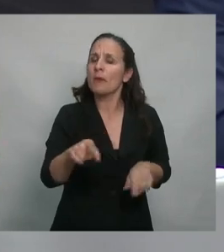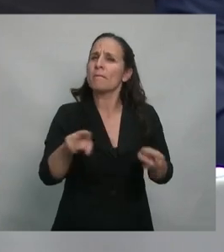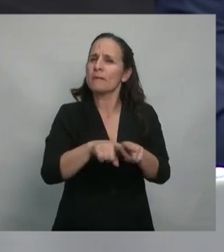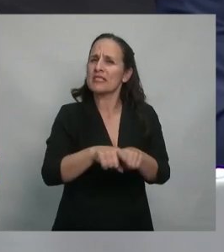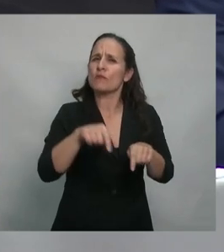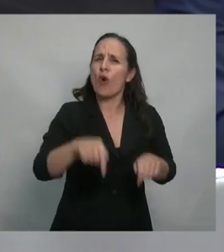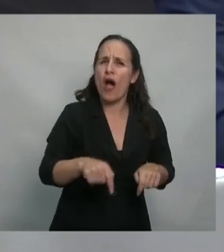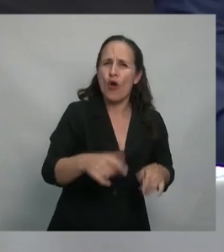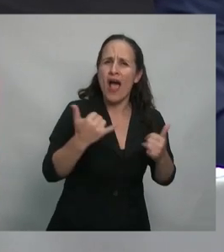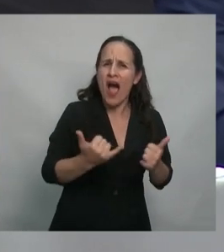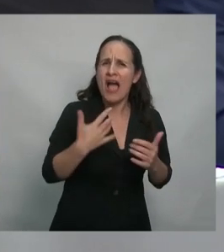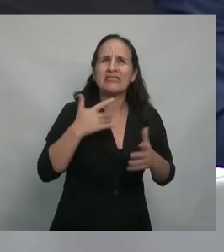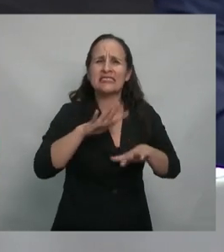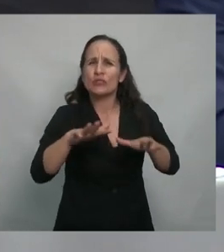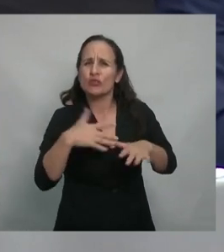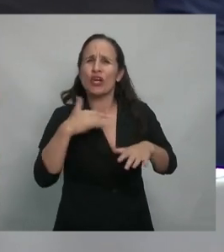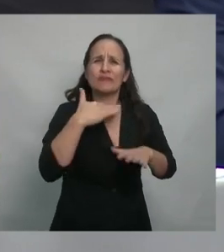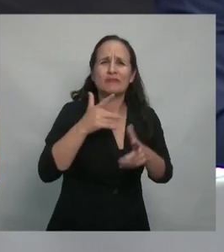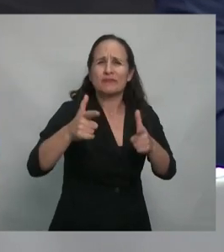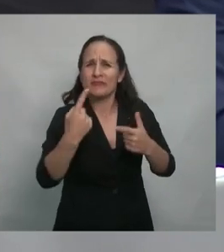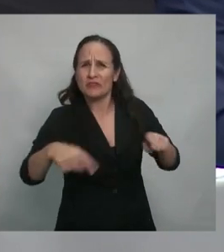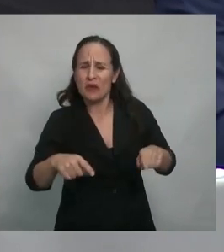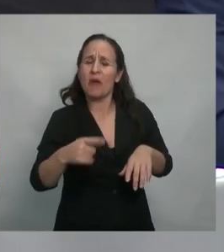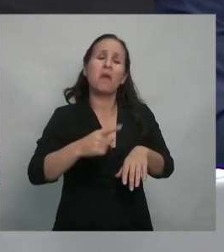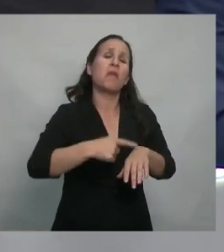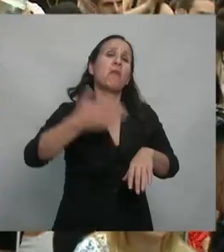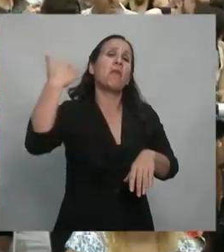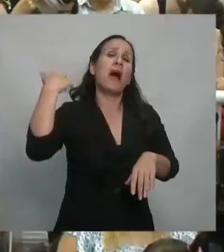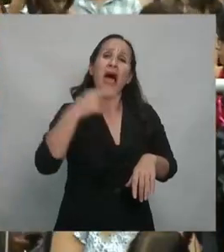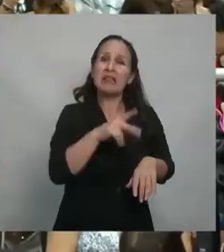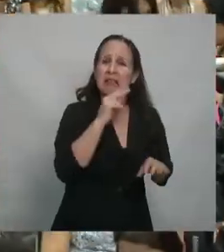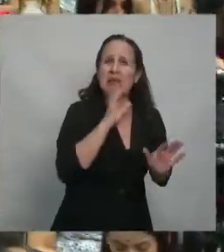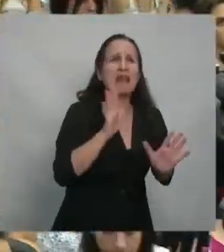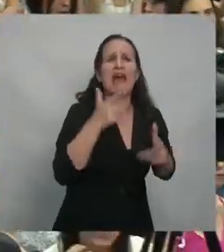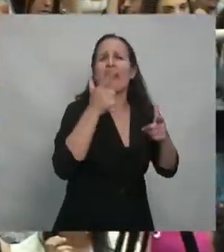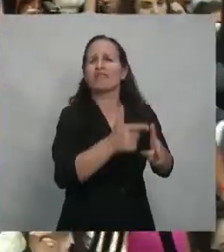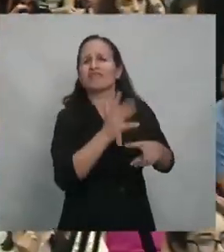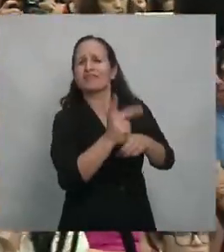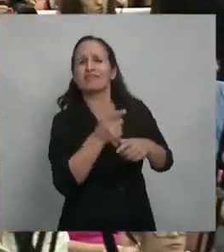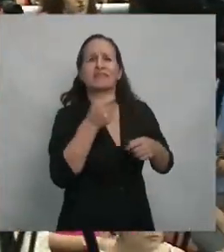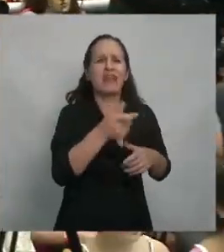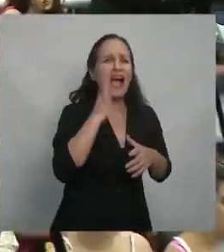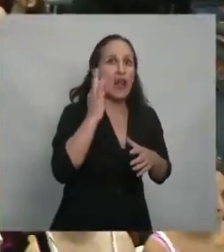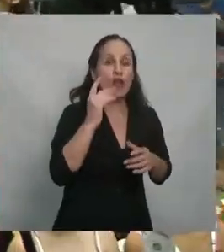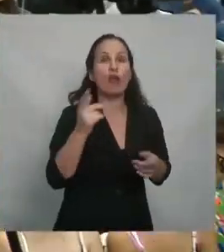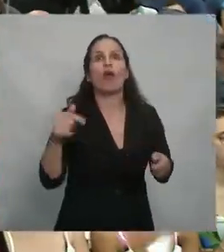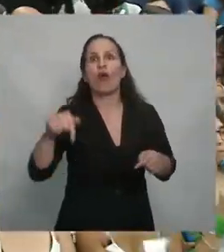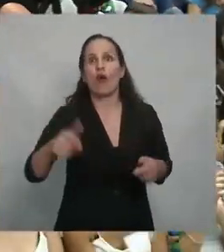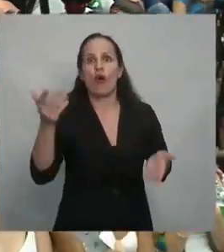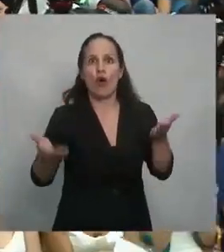inseguridad. Conozco muchísima gente que nunca había tenido un episodio de inseguridad en su vida y sin embargo hoy